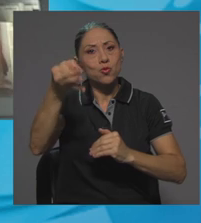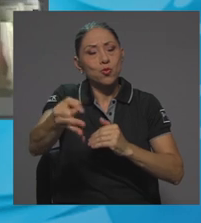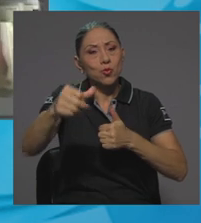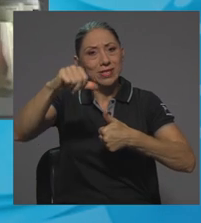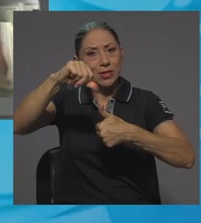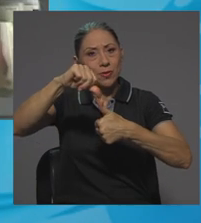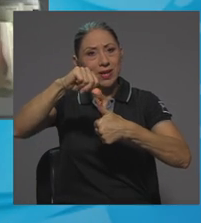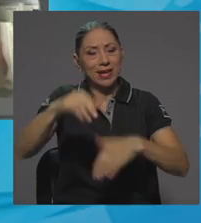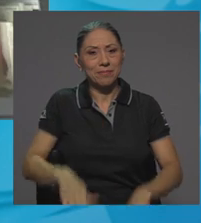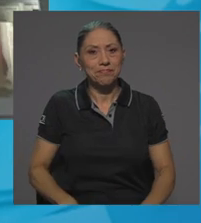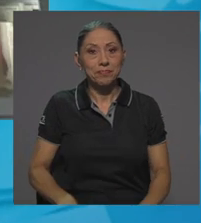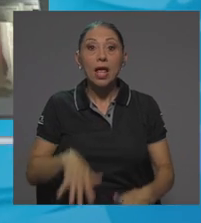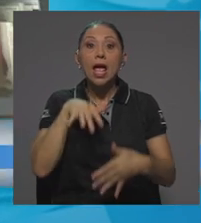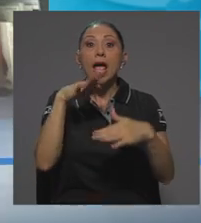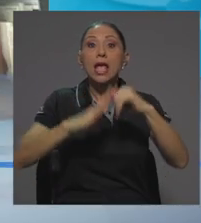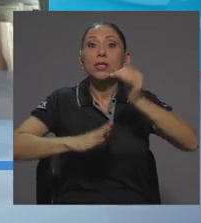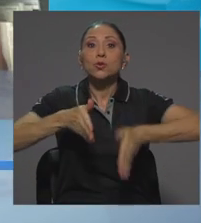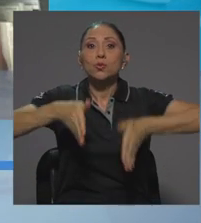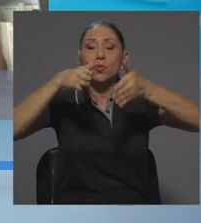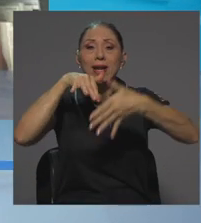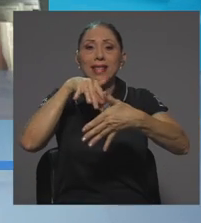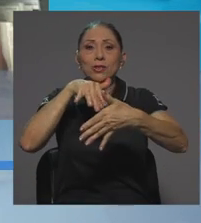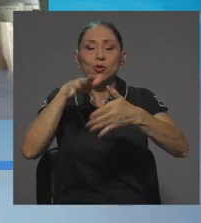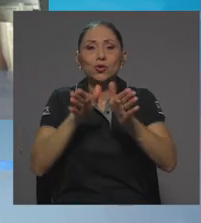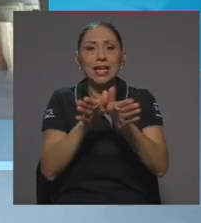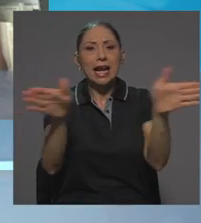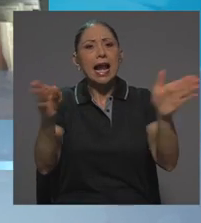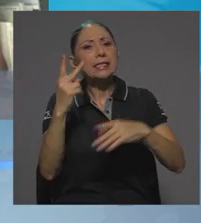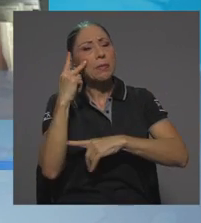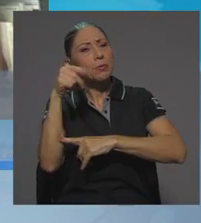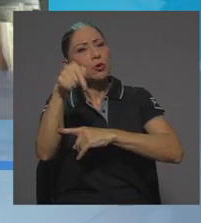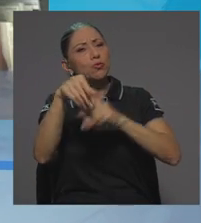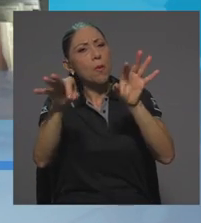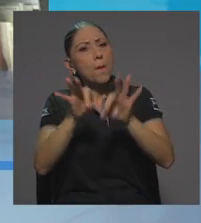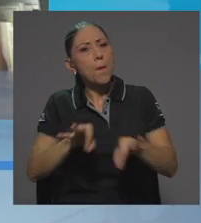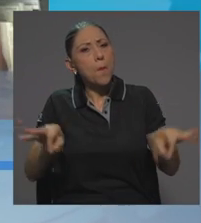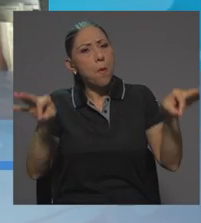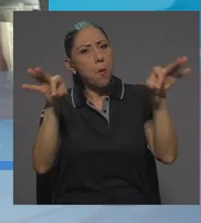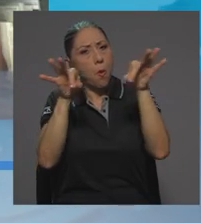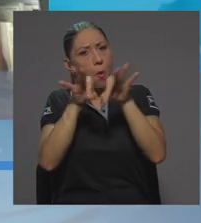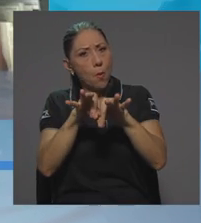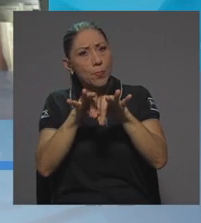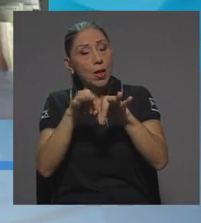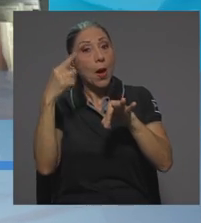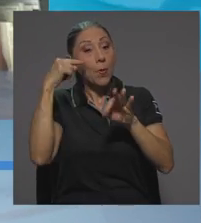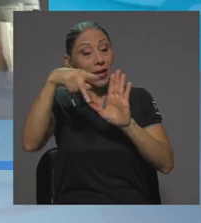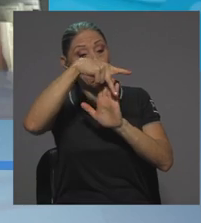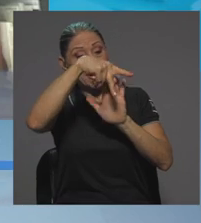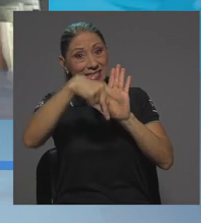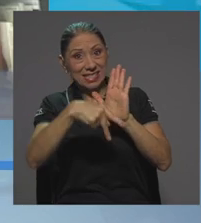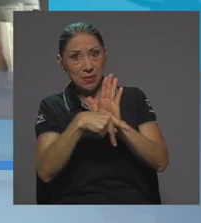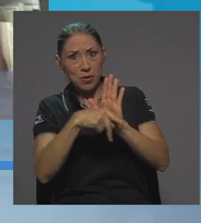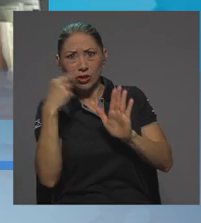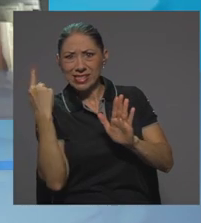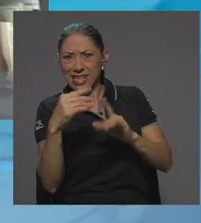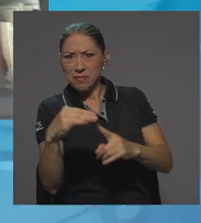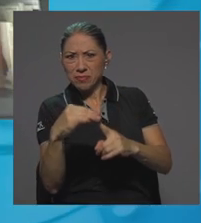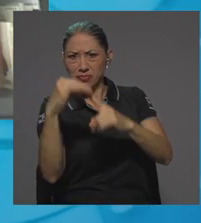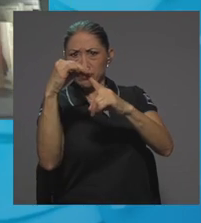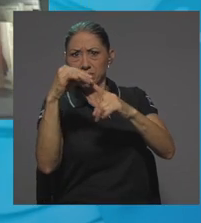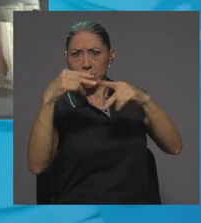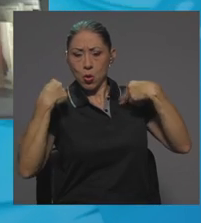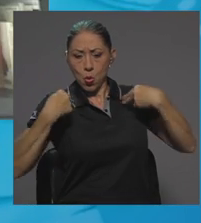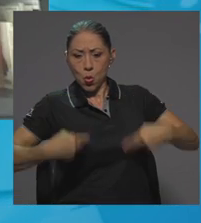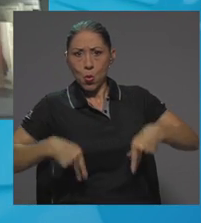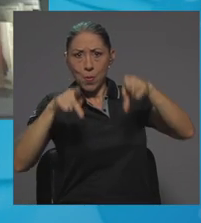Consideramos pertinente en la Escuela de Estudios Generales, sobre todo porque es el principio humanista que rige la